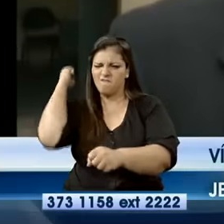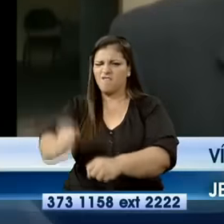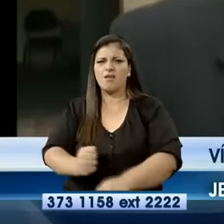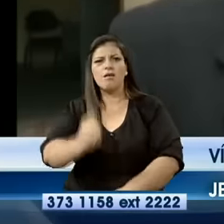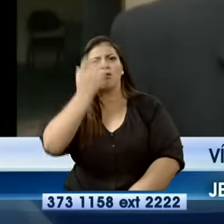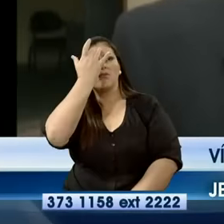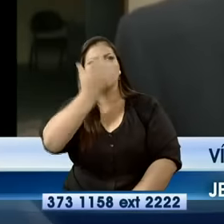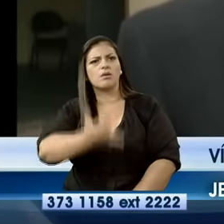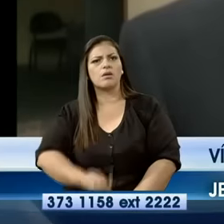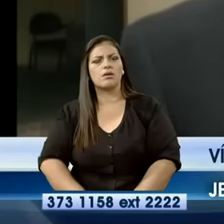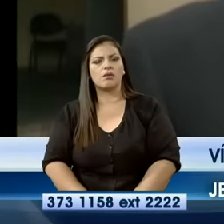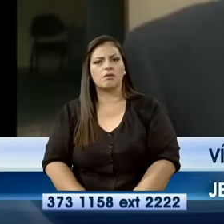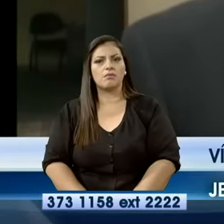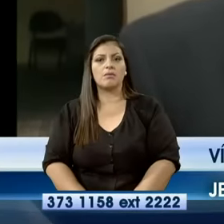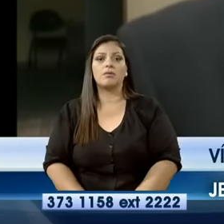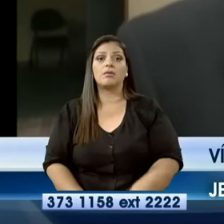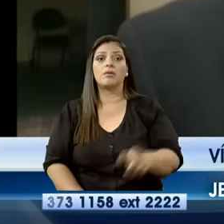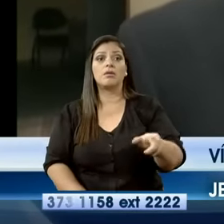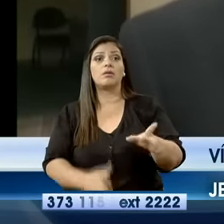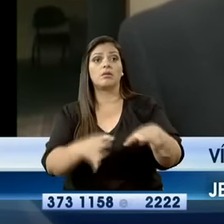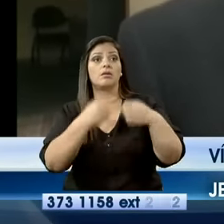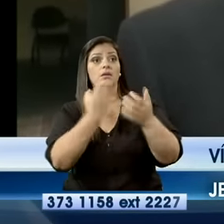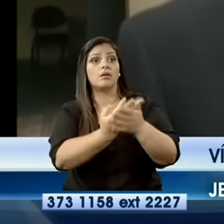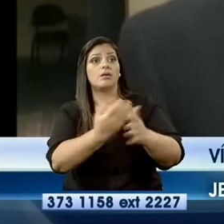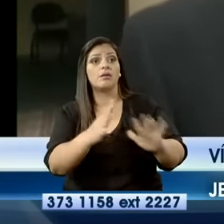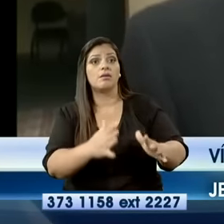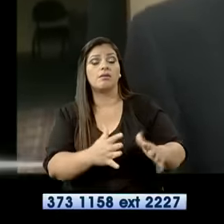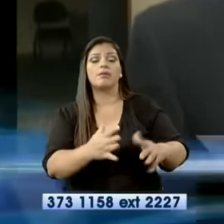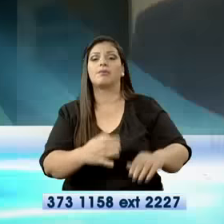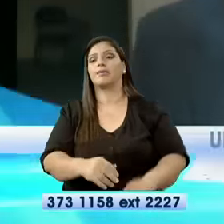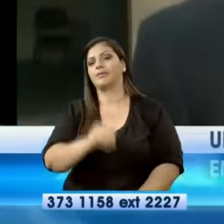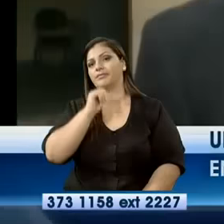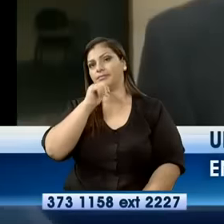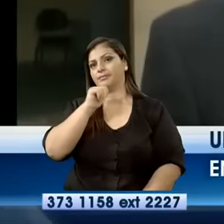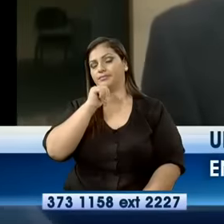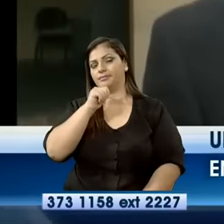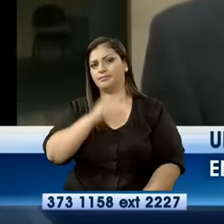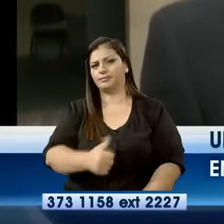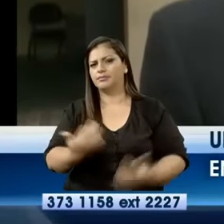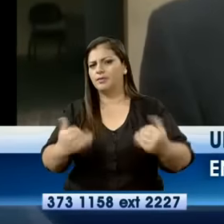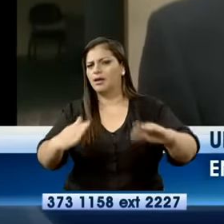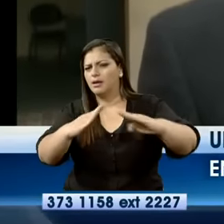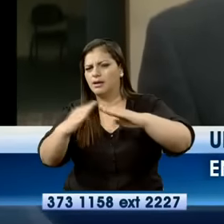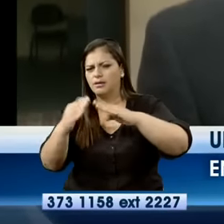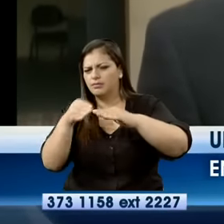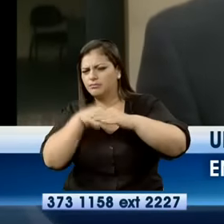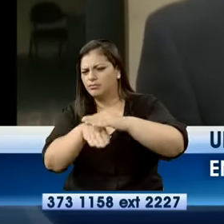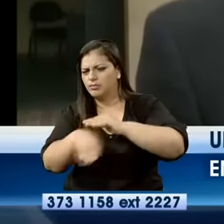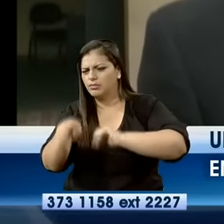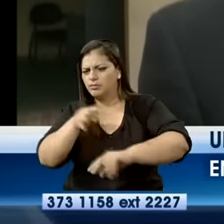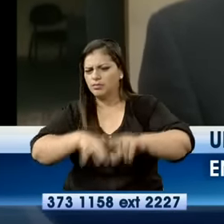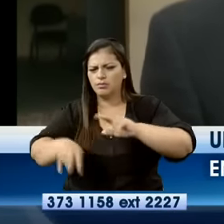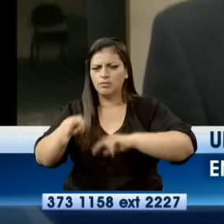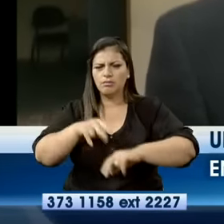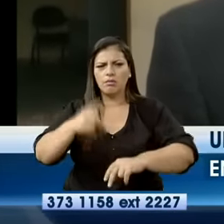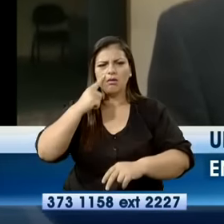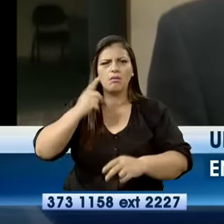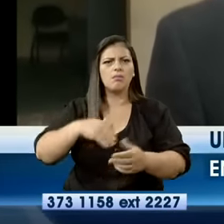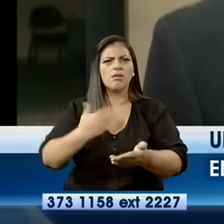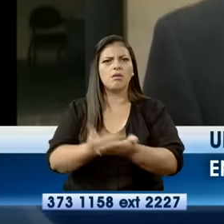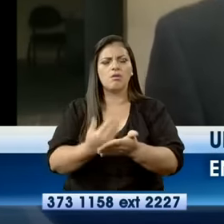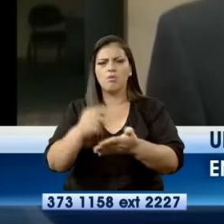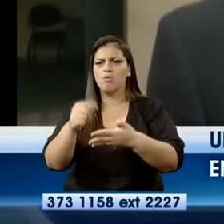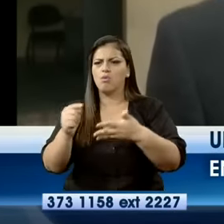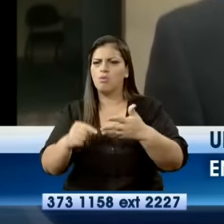algunos allanamientos. Y DINACEL encontró unos indicios muy importantes que fueron puestos a órdenes de fiscalía